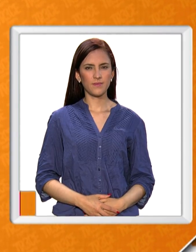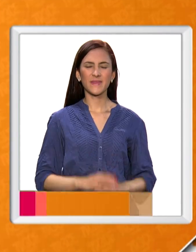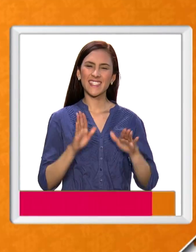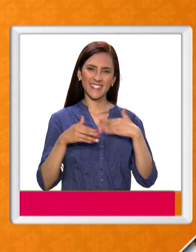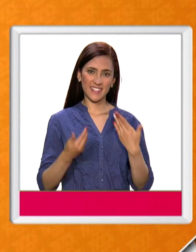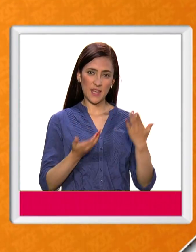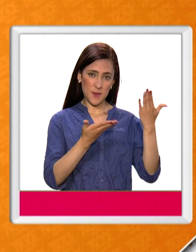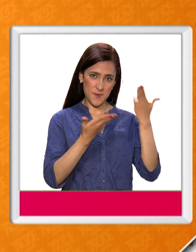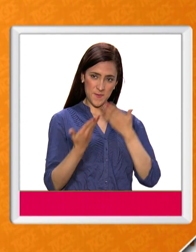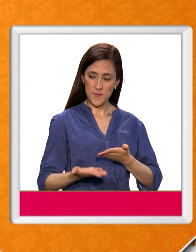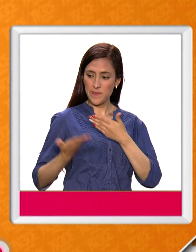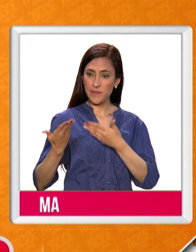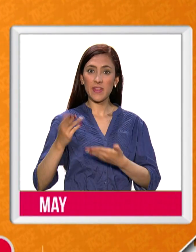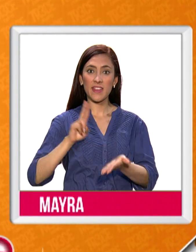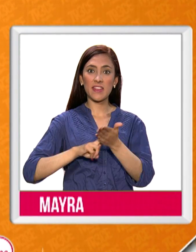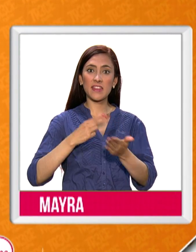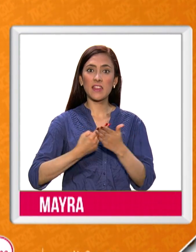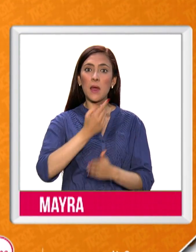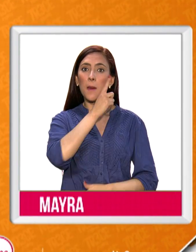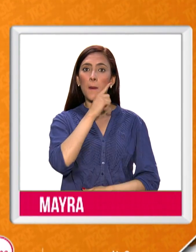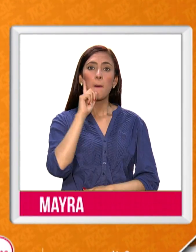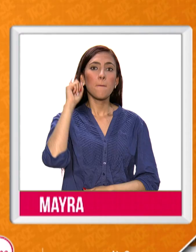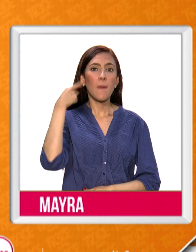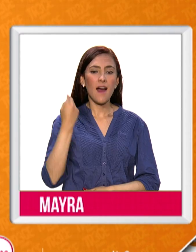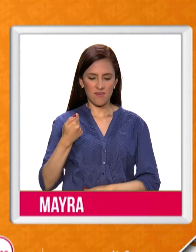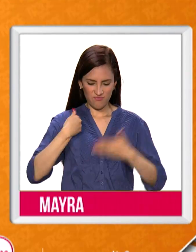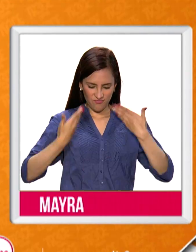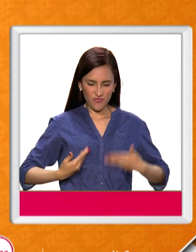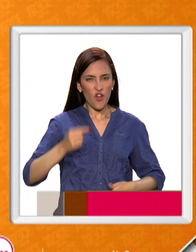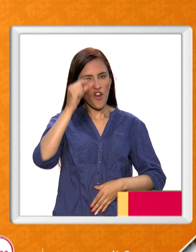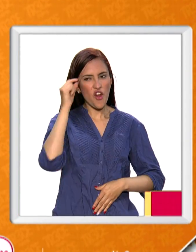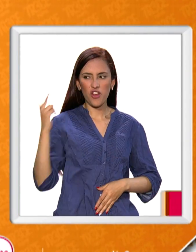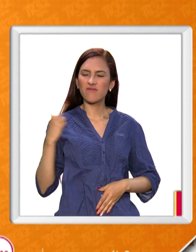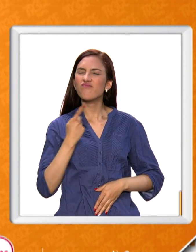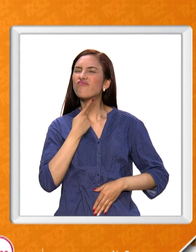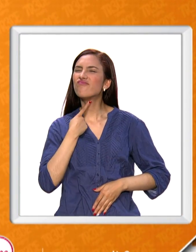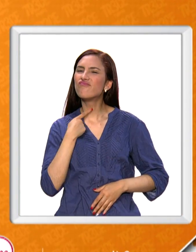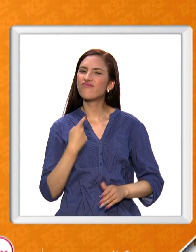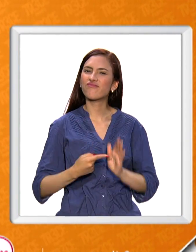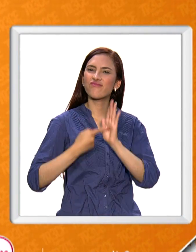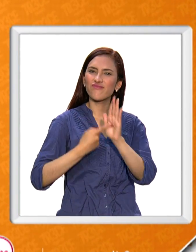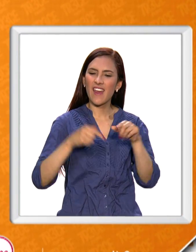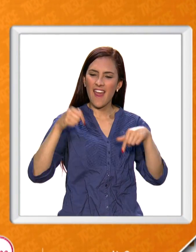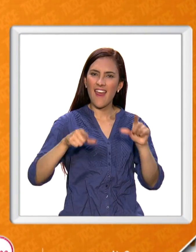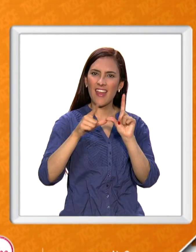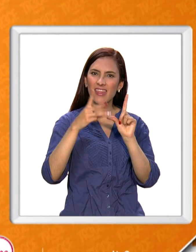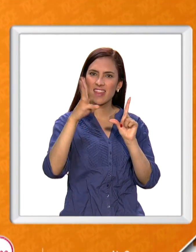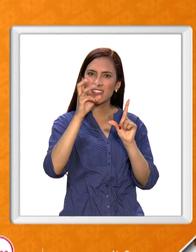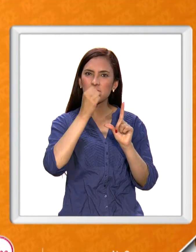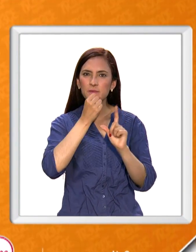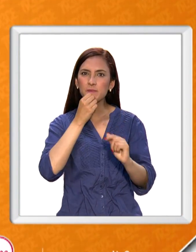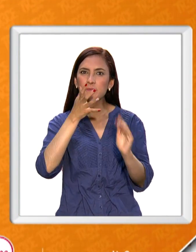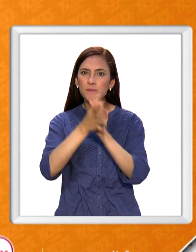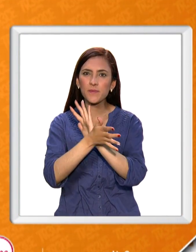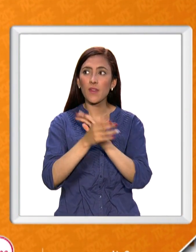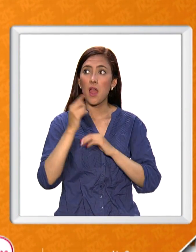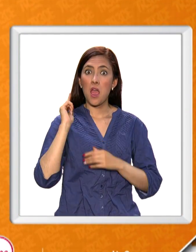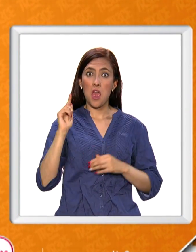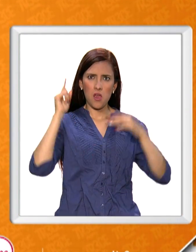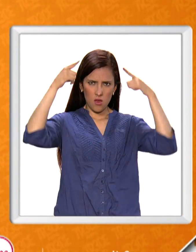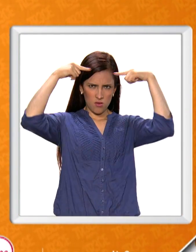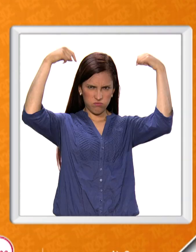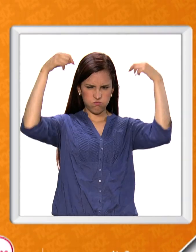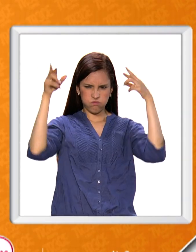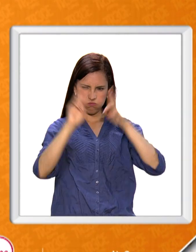¿Qué más? Bienvenidos, ella es Mayra, yo soy López y nos encanta saludarlos y presentar para ustedes las noticias en 13 News. Pokémon GO